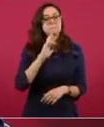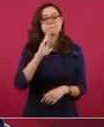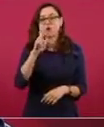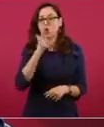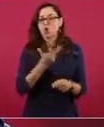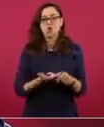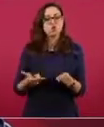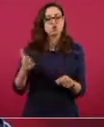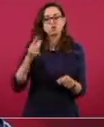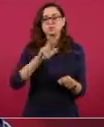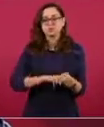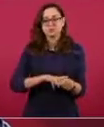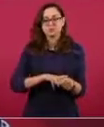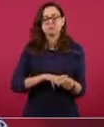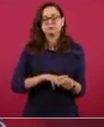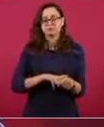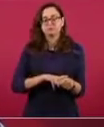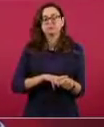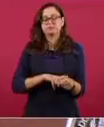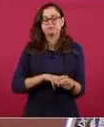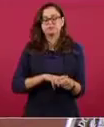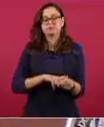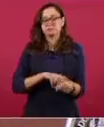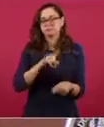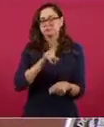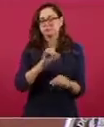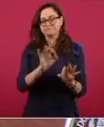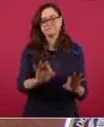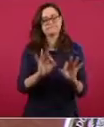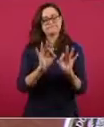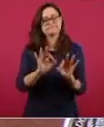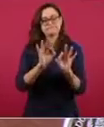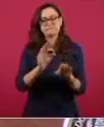nutrición es de lo mejor que hay.